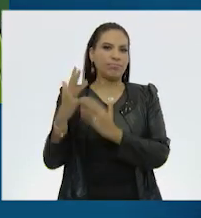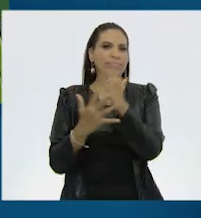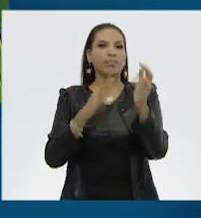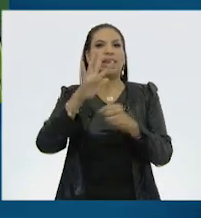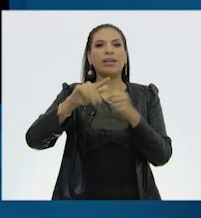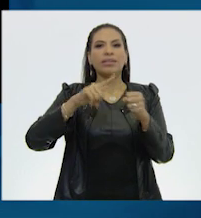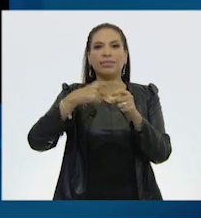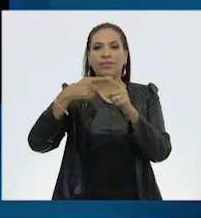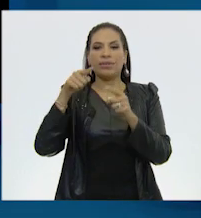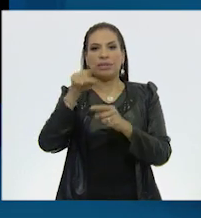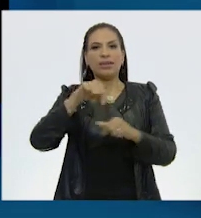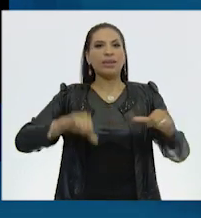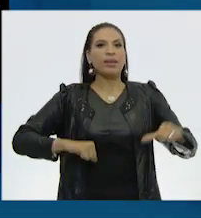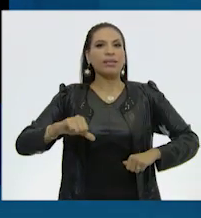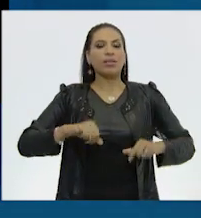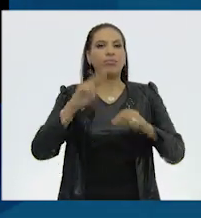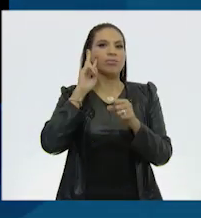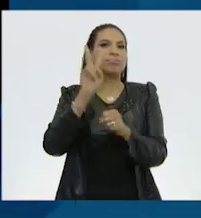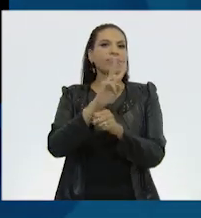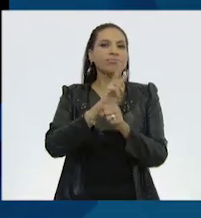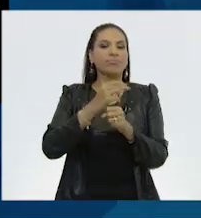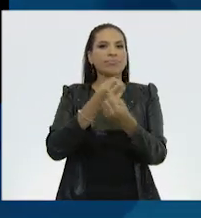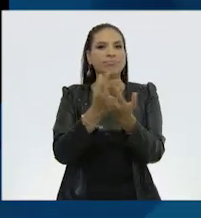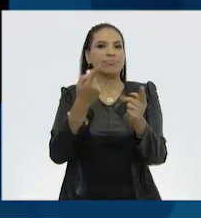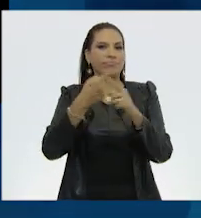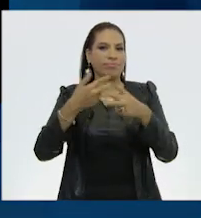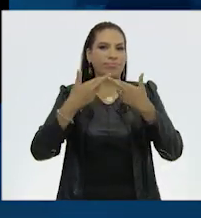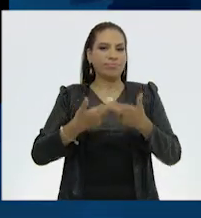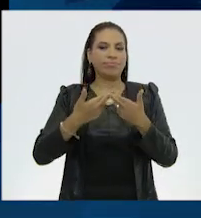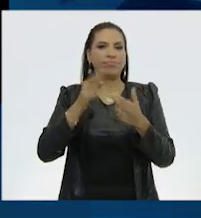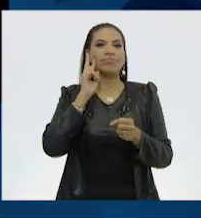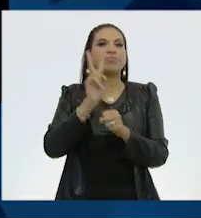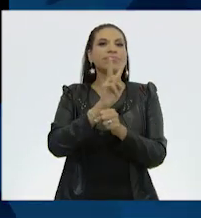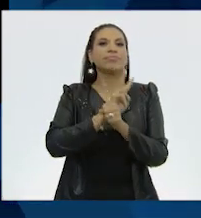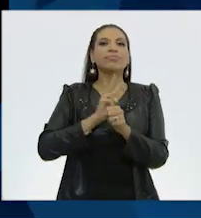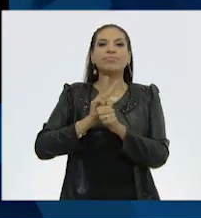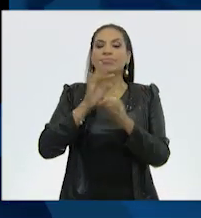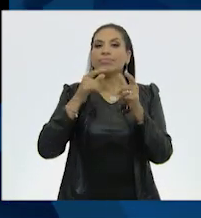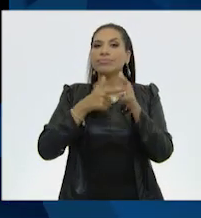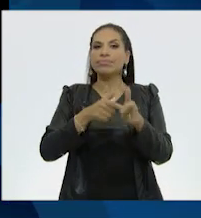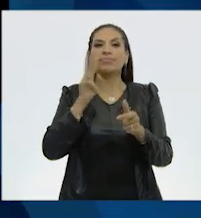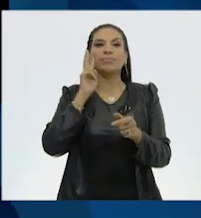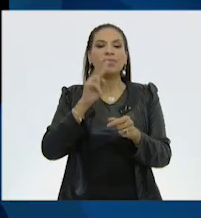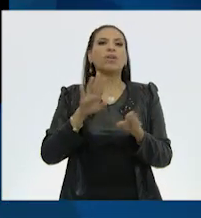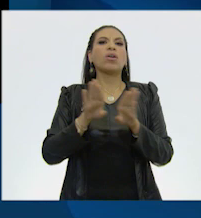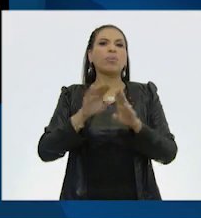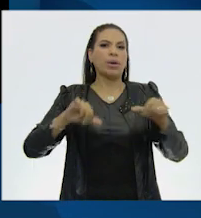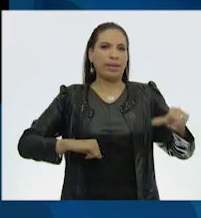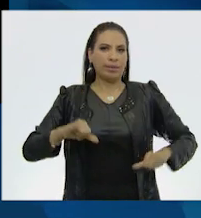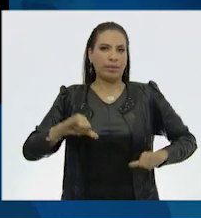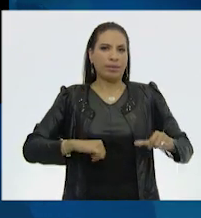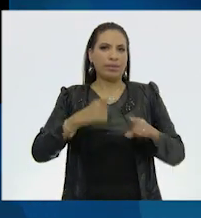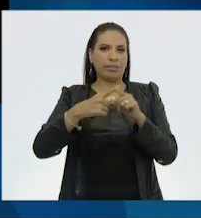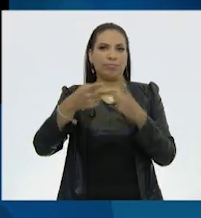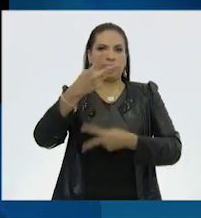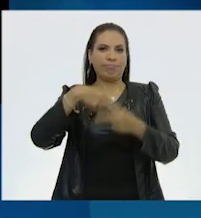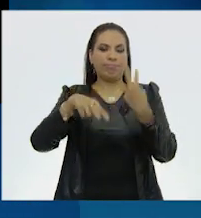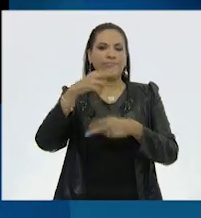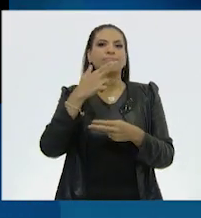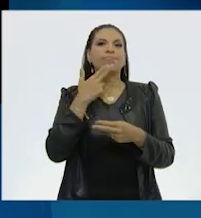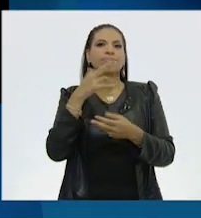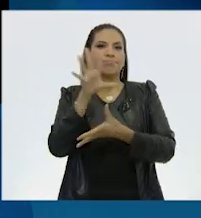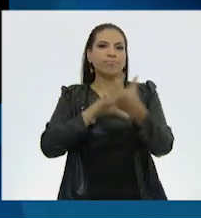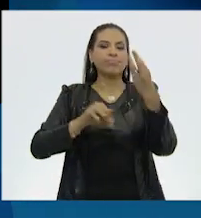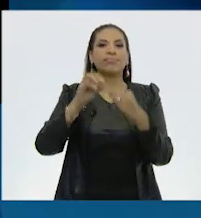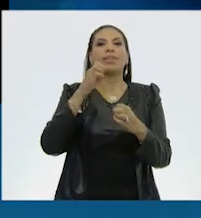Estas acciones, como el monitoreo de la biodiversidad, la inspección y vigilancia, el soporte de actividades productivas sustentables